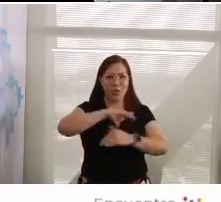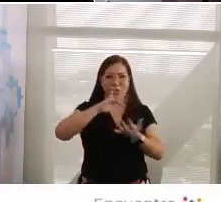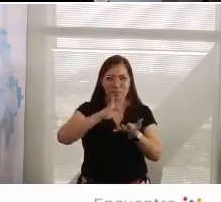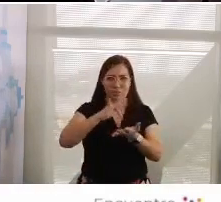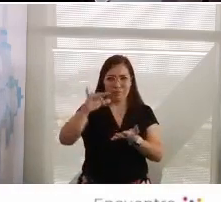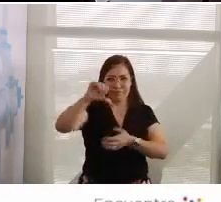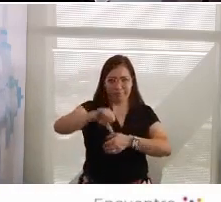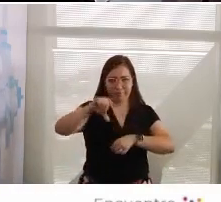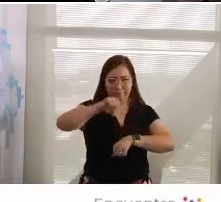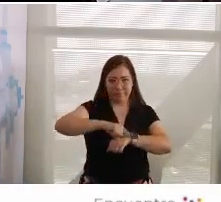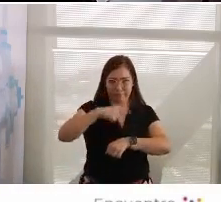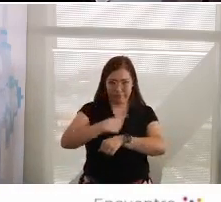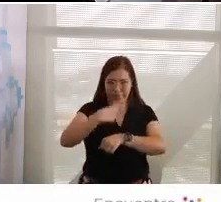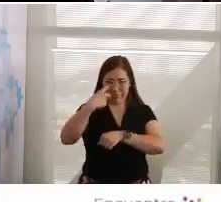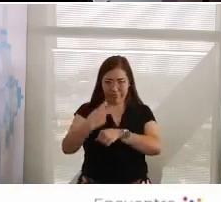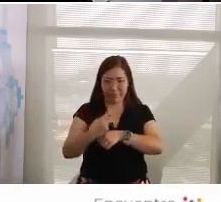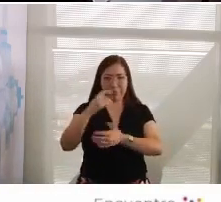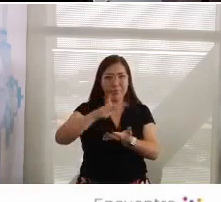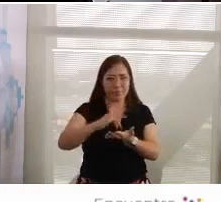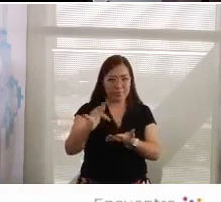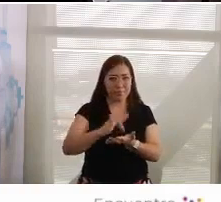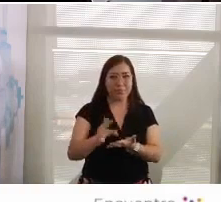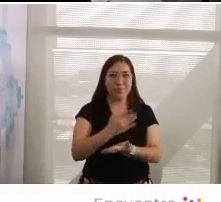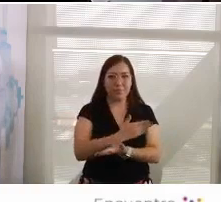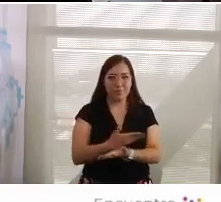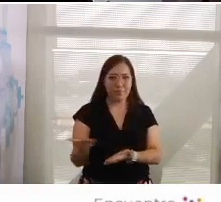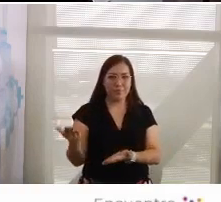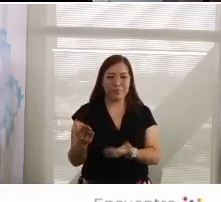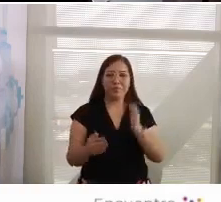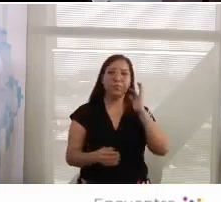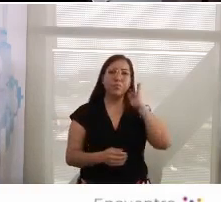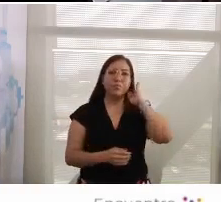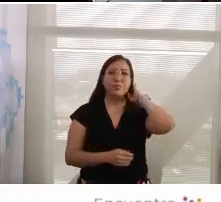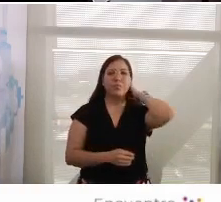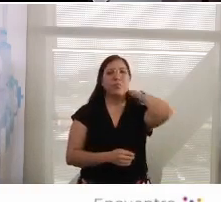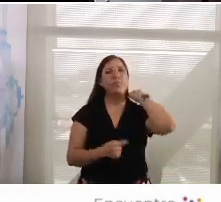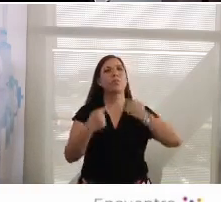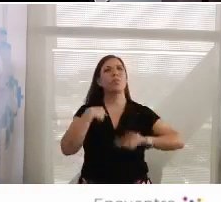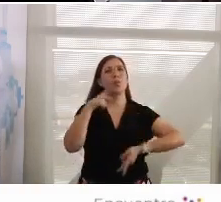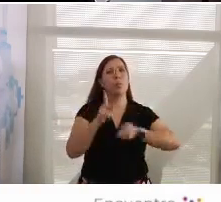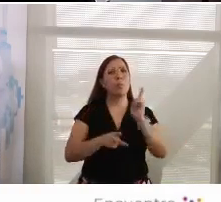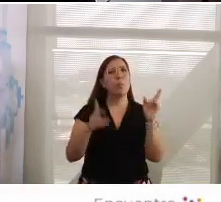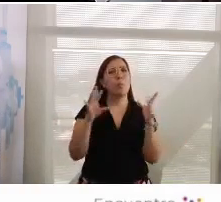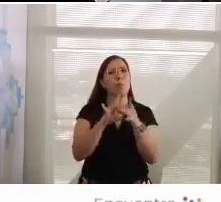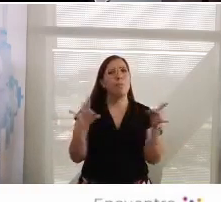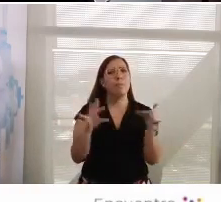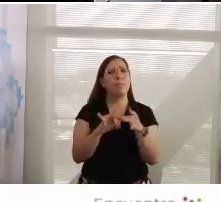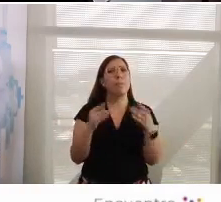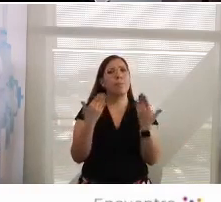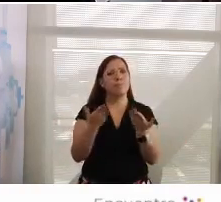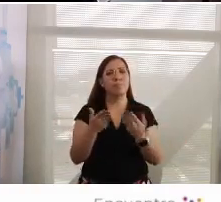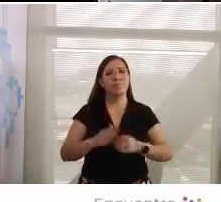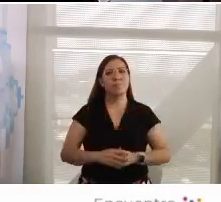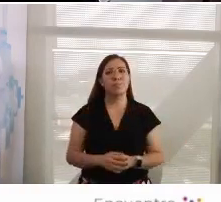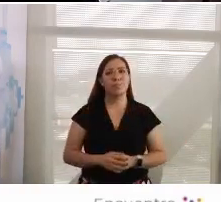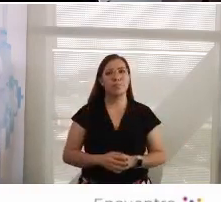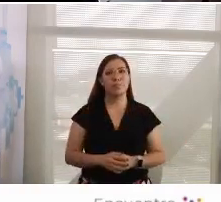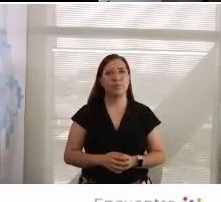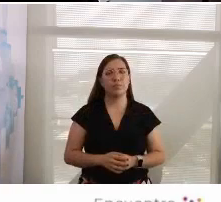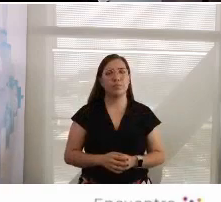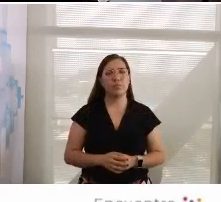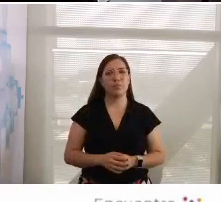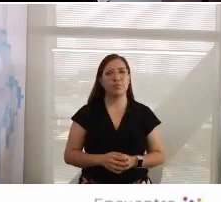invitación y muchas gracias por el prazer de escucharlos. Yo voy a hablar un portuñol. Costumo